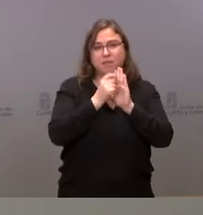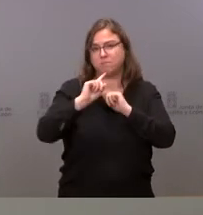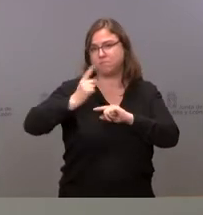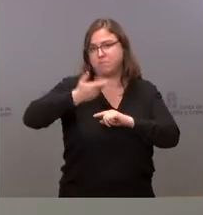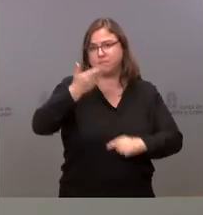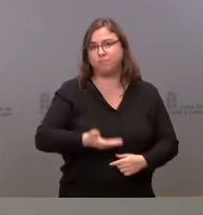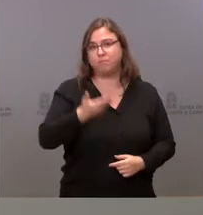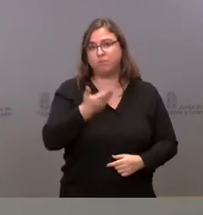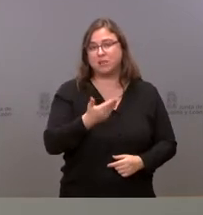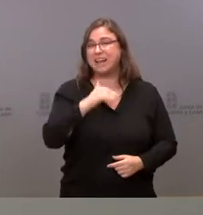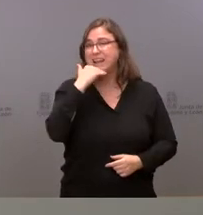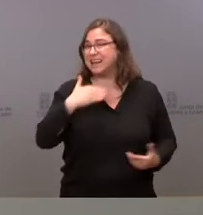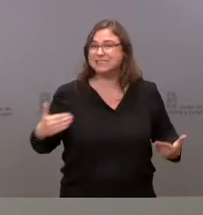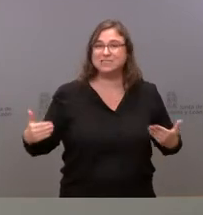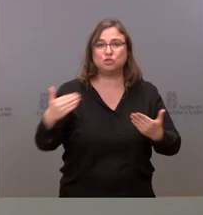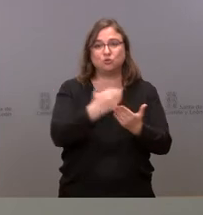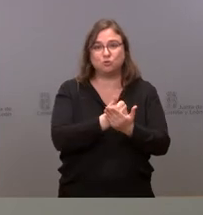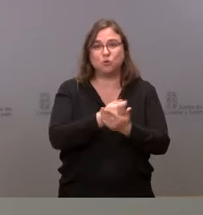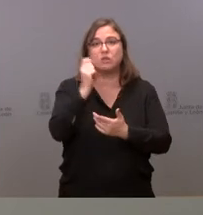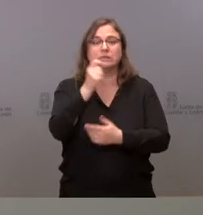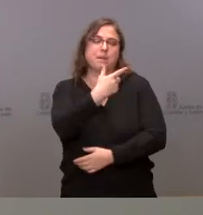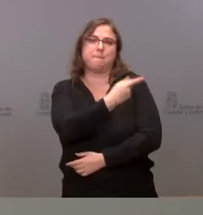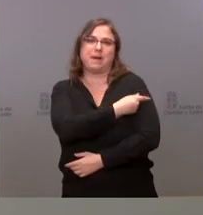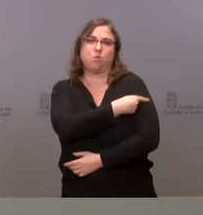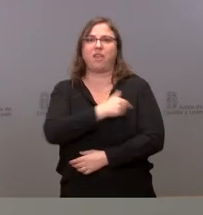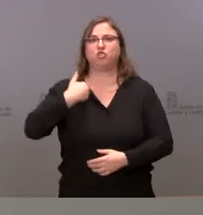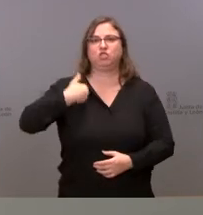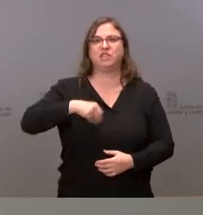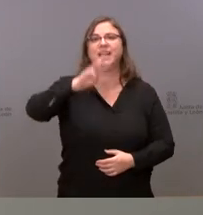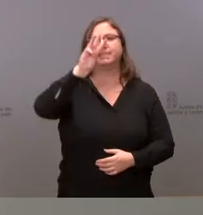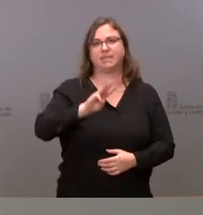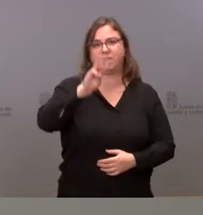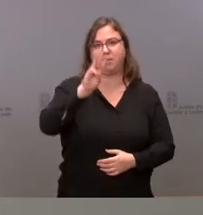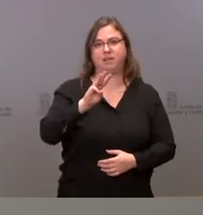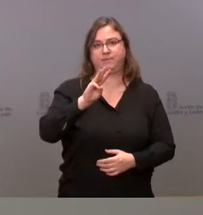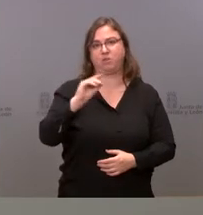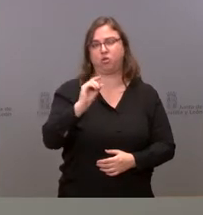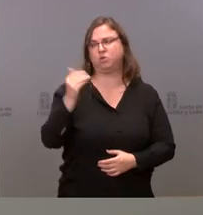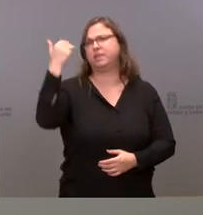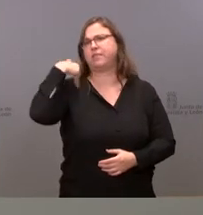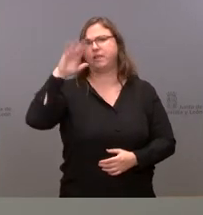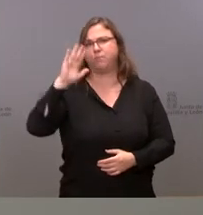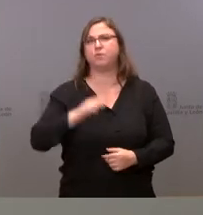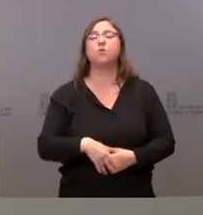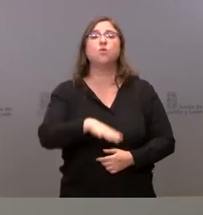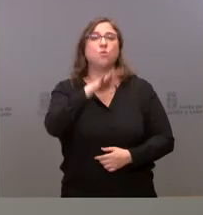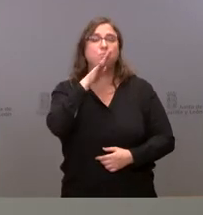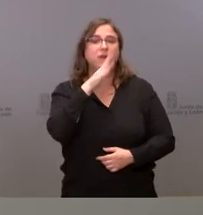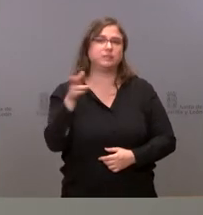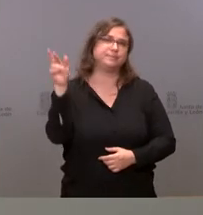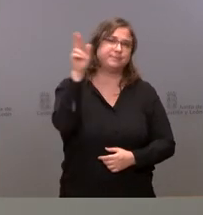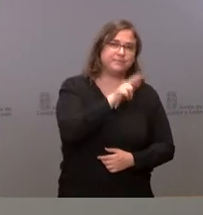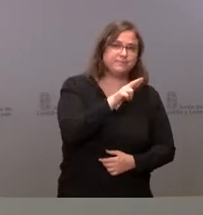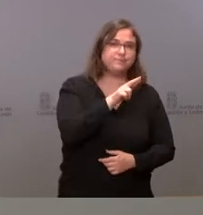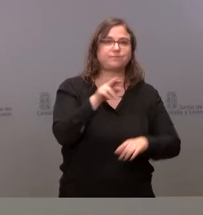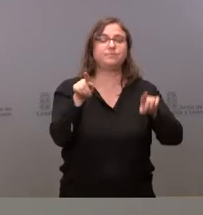prácticamente todos los residentes están vacunados con esa tercera dosis desde hace tiempo por eso seguir insistiendo